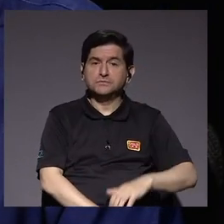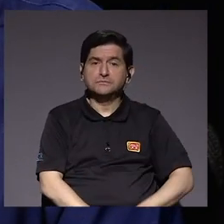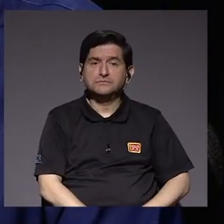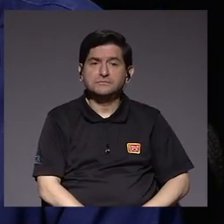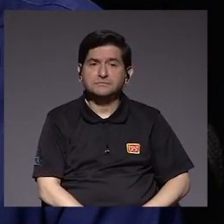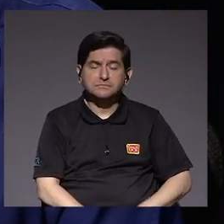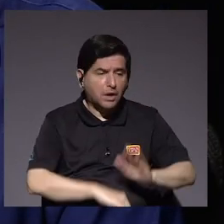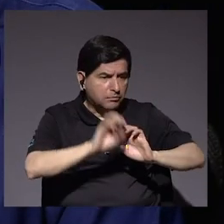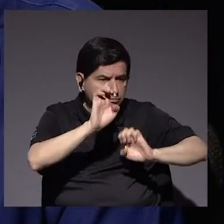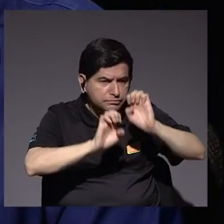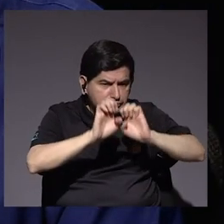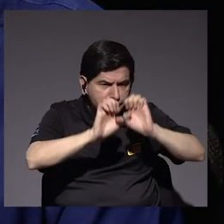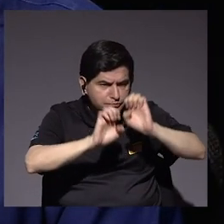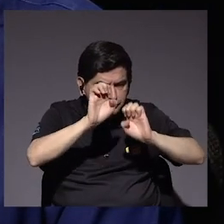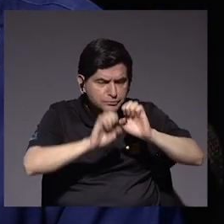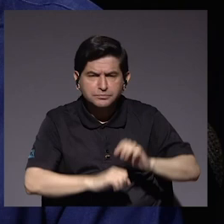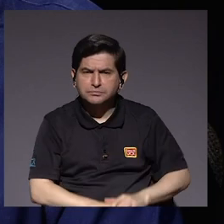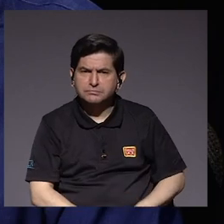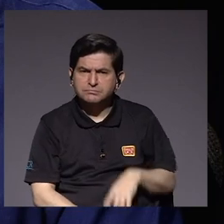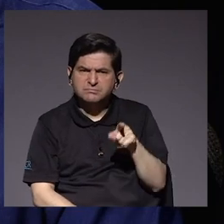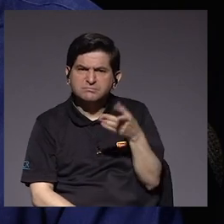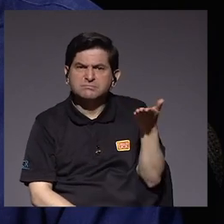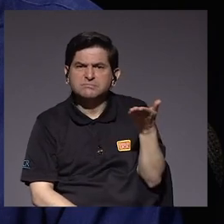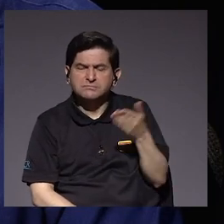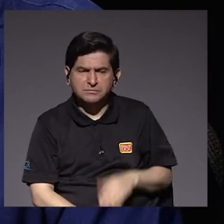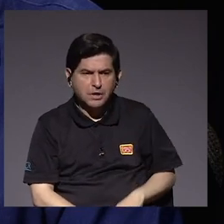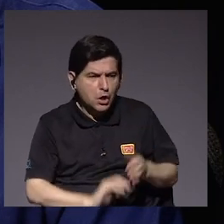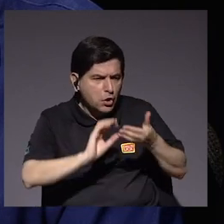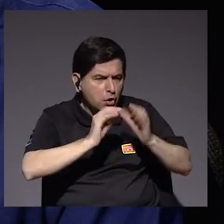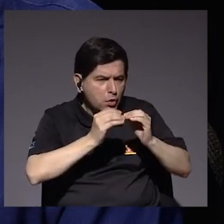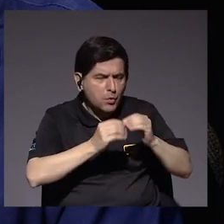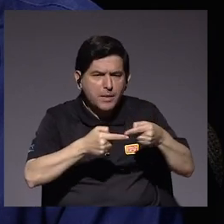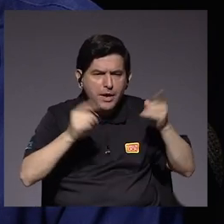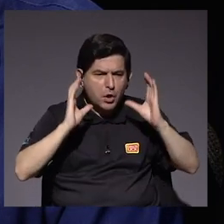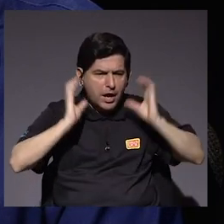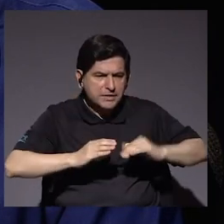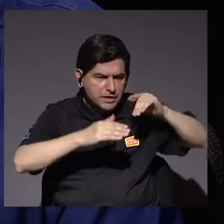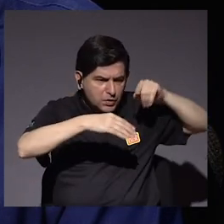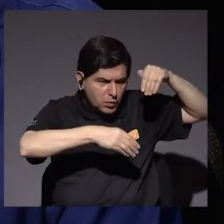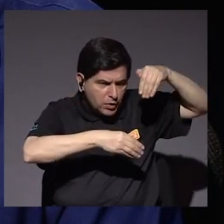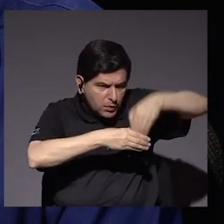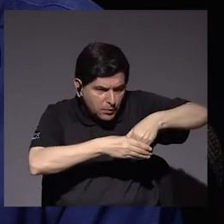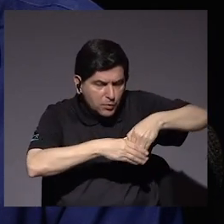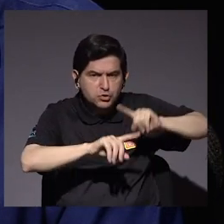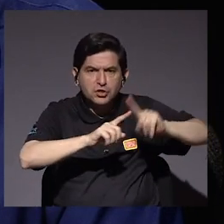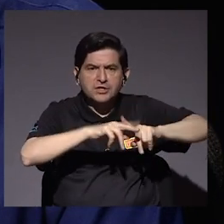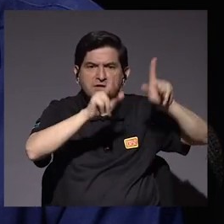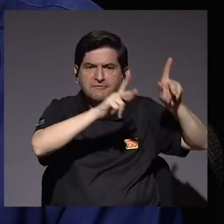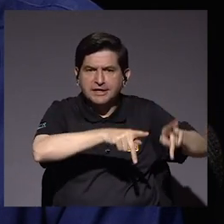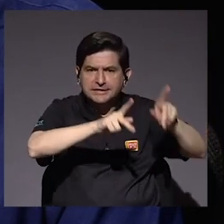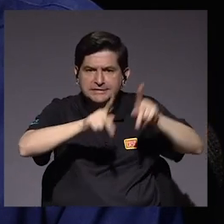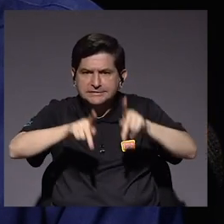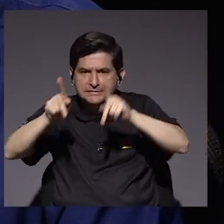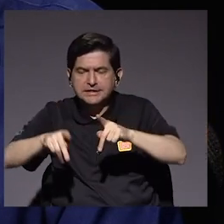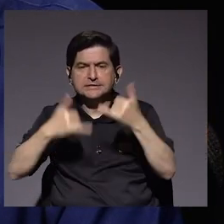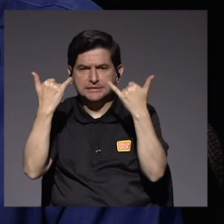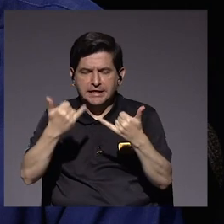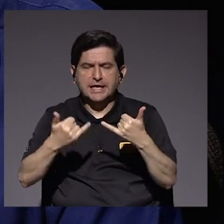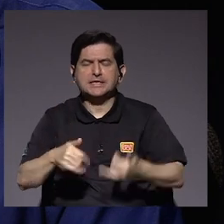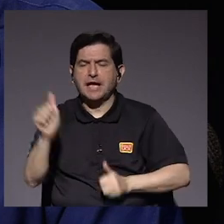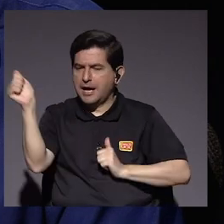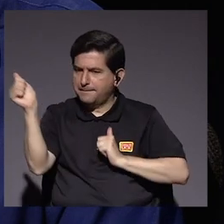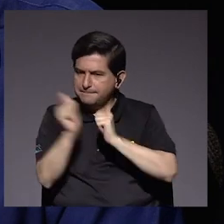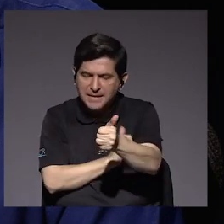valorar la cantidad de anticuerpos presentes en diferentes pacientes que se han